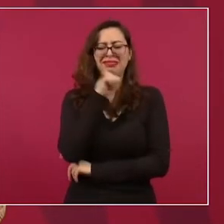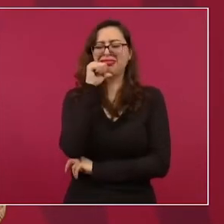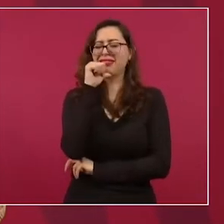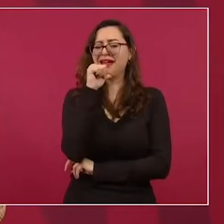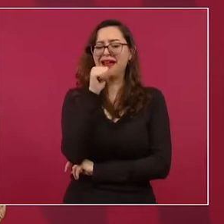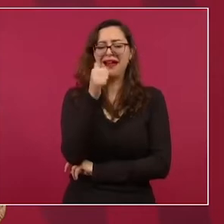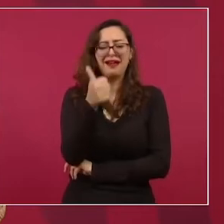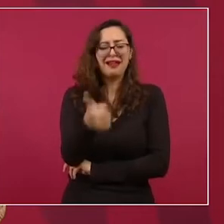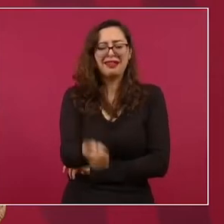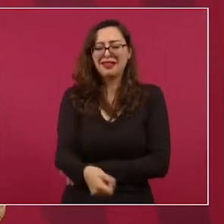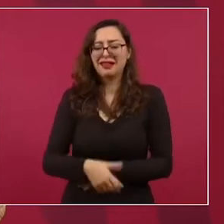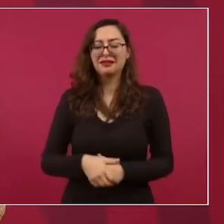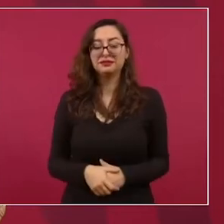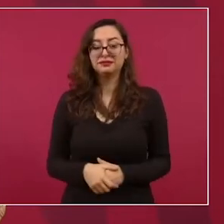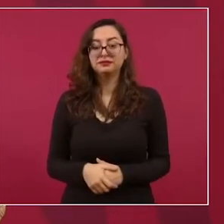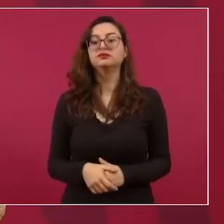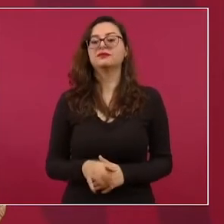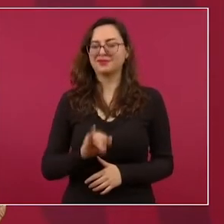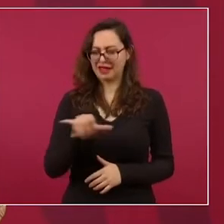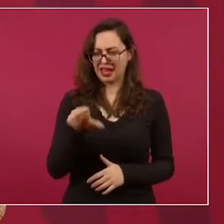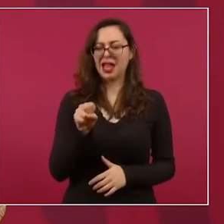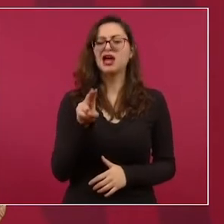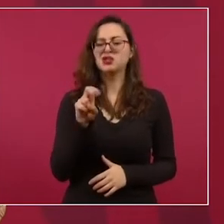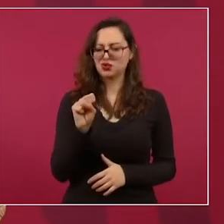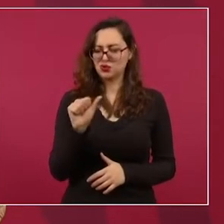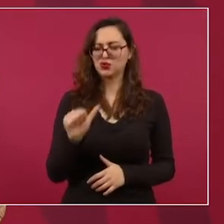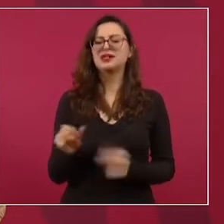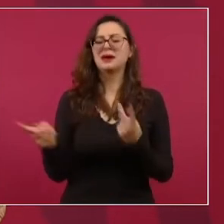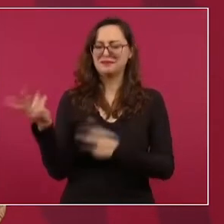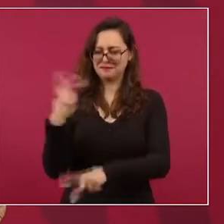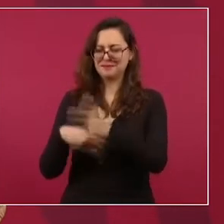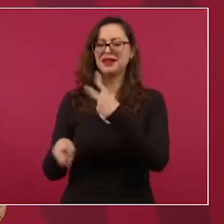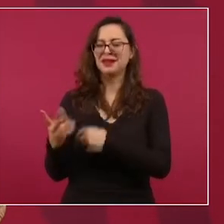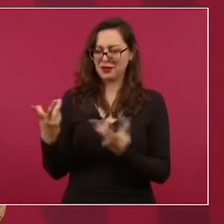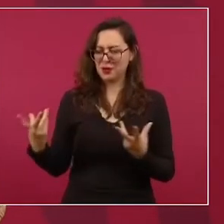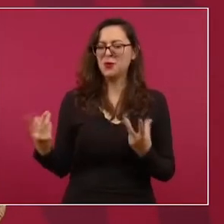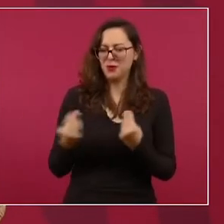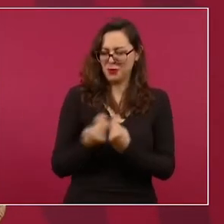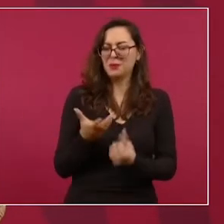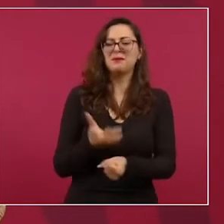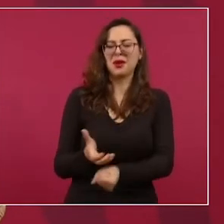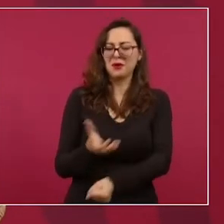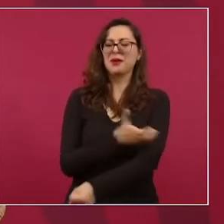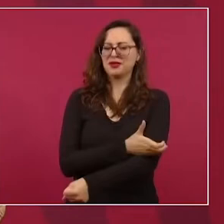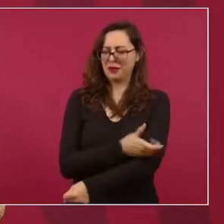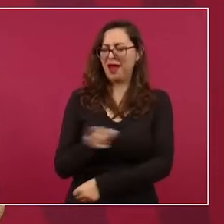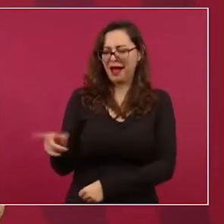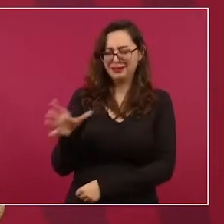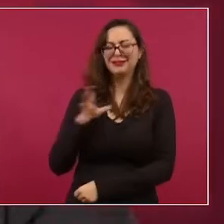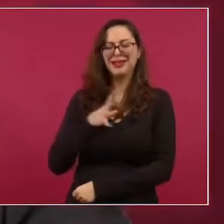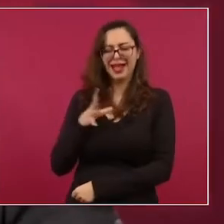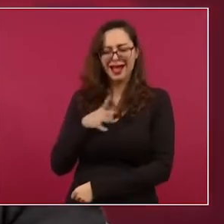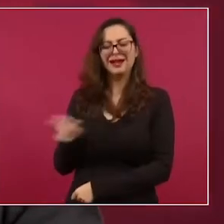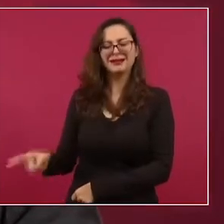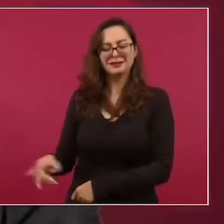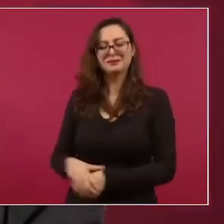Y sí estuvo Jesúsa, salimos juntos en